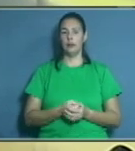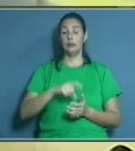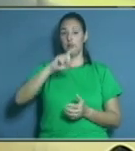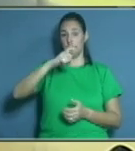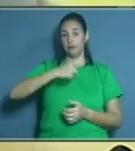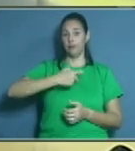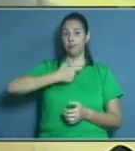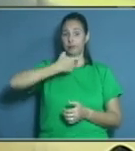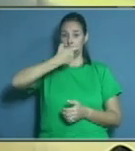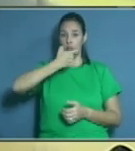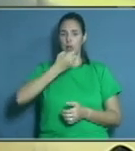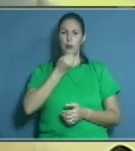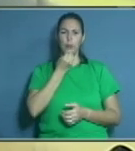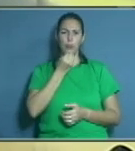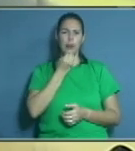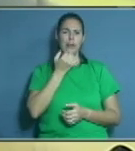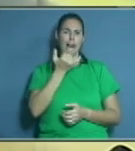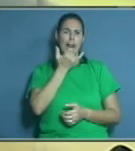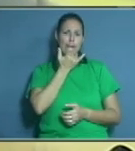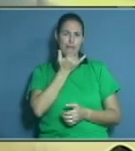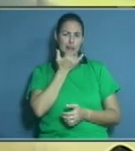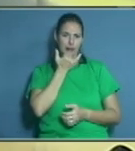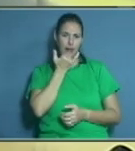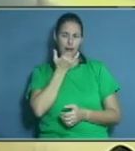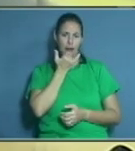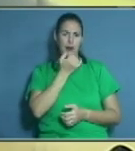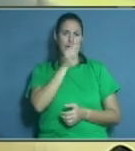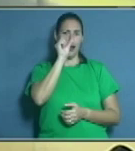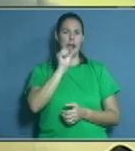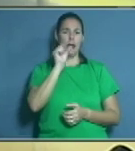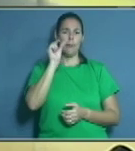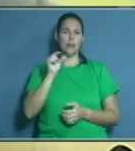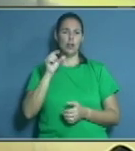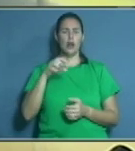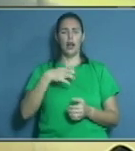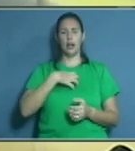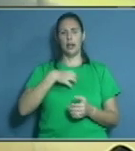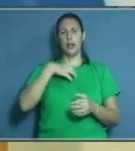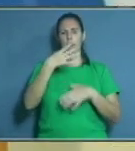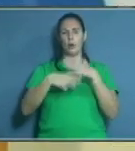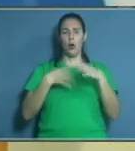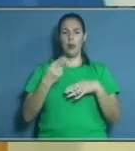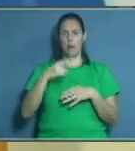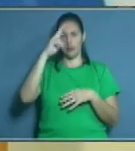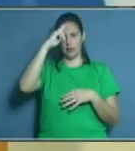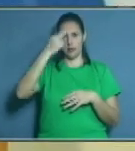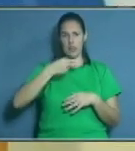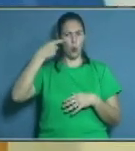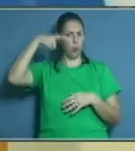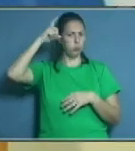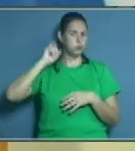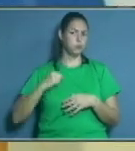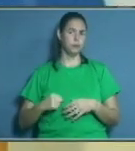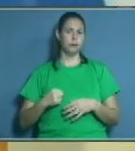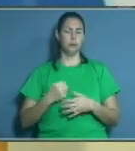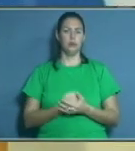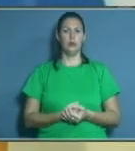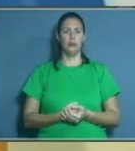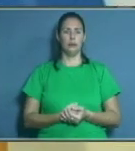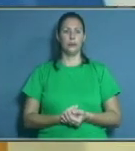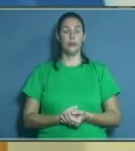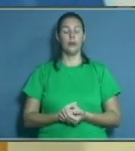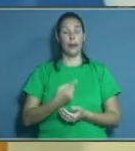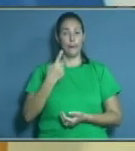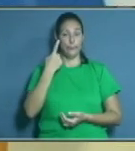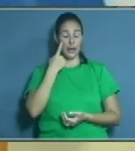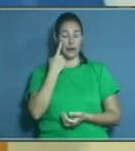dental puede afectar a las personas con neuralgia trigeminal? Bueno, la neuralgia trigeminal, como su nombre lo dice, es